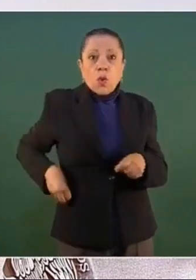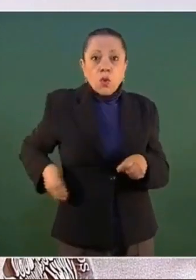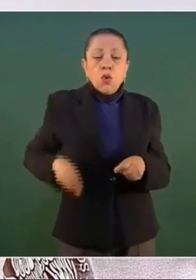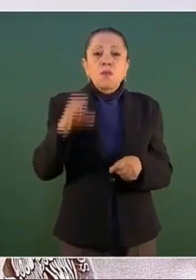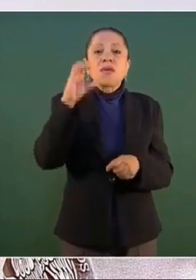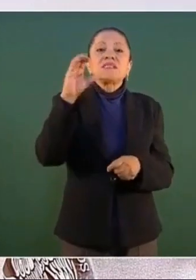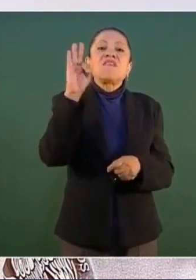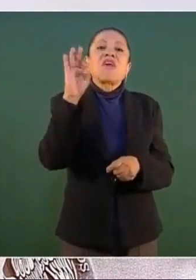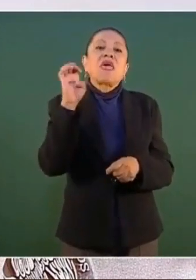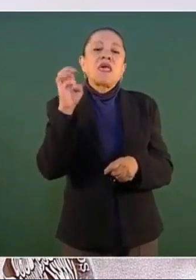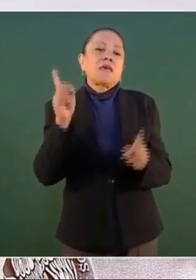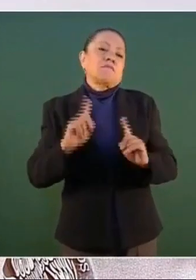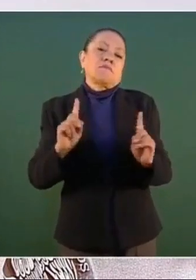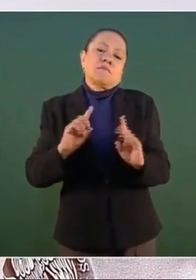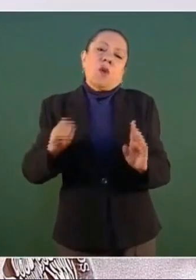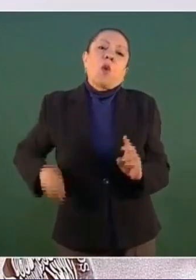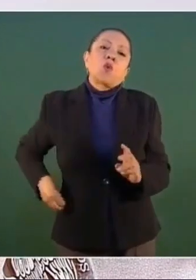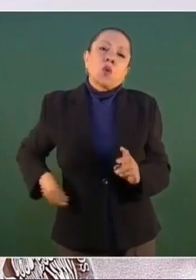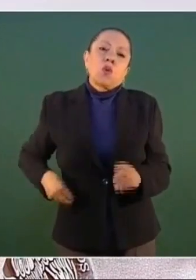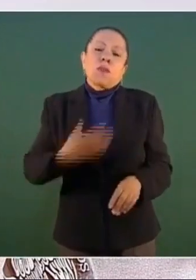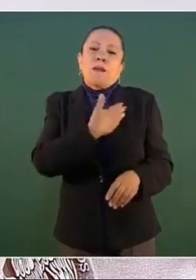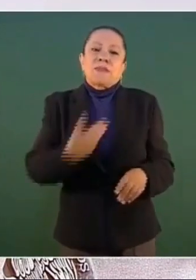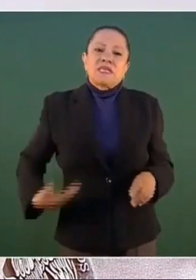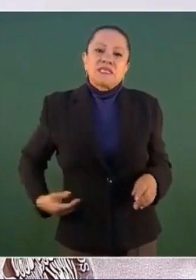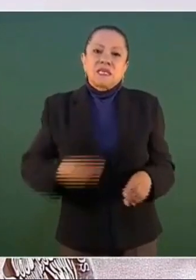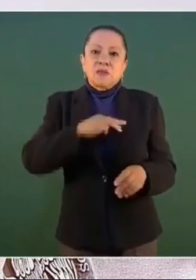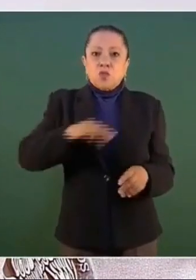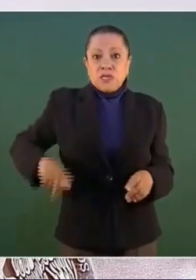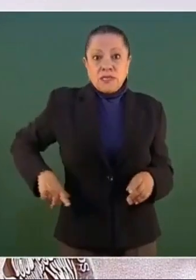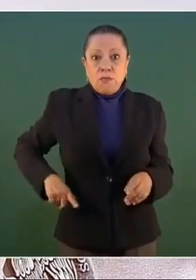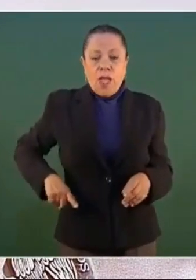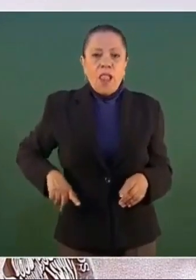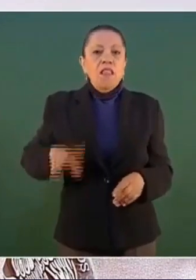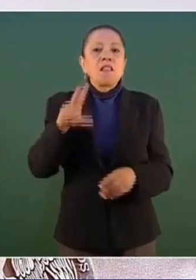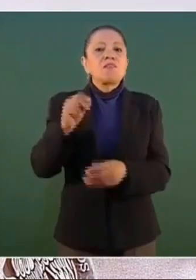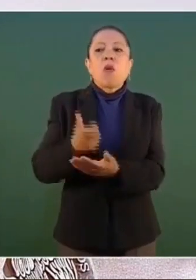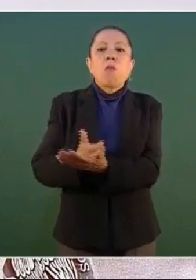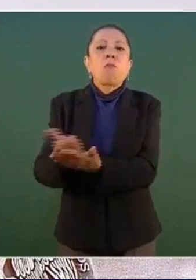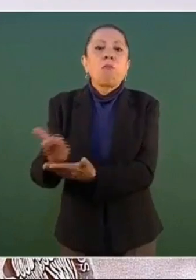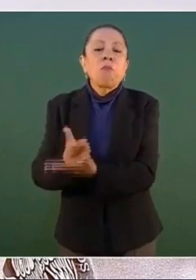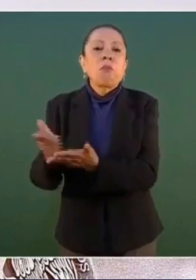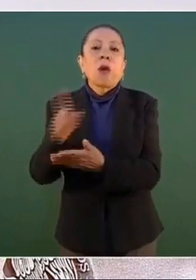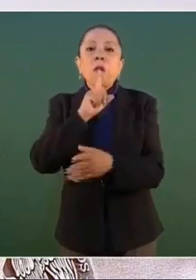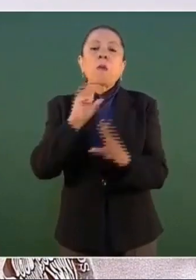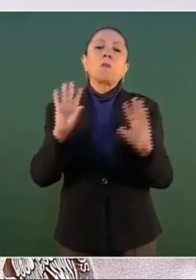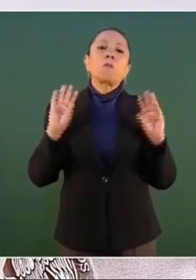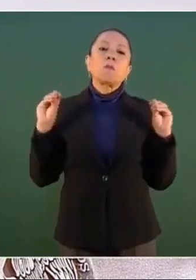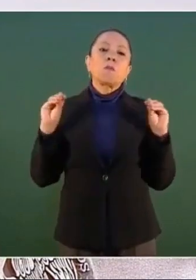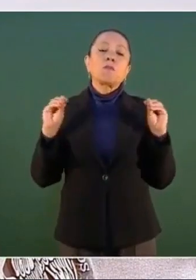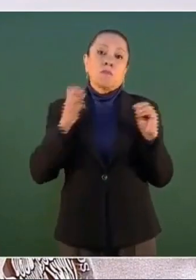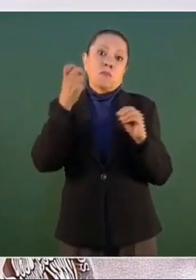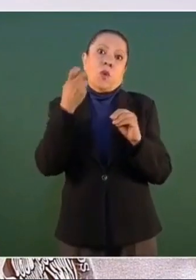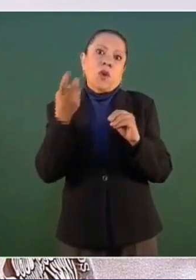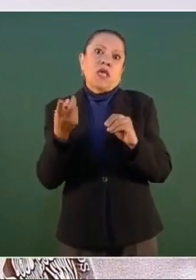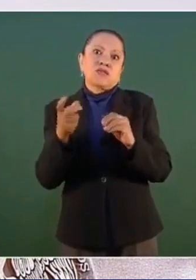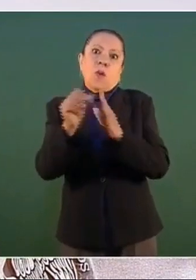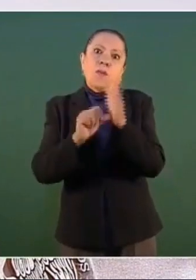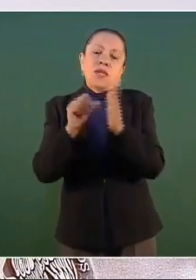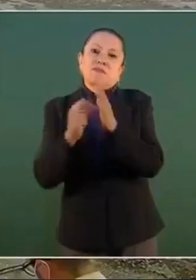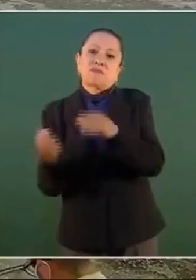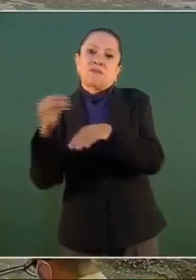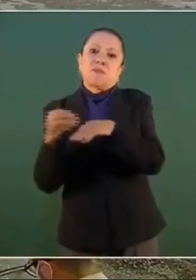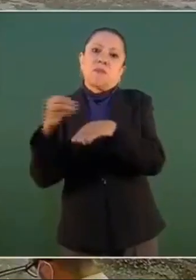culpa del presidente municipal que dejó de pagar a CFE, entonces cada mes se incrementaba ese adeudo y ahorita